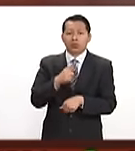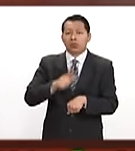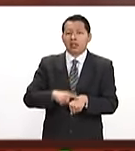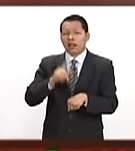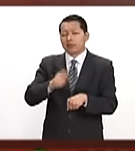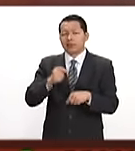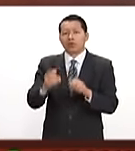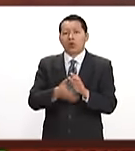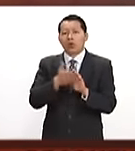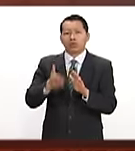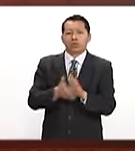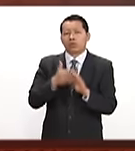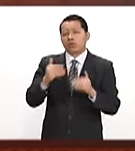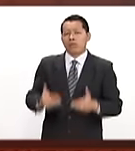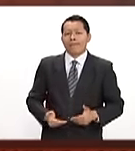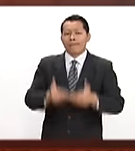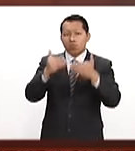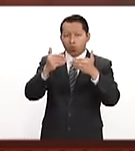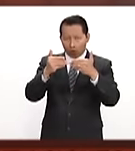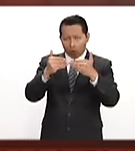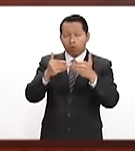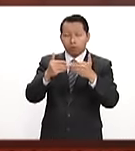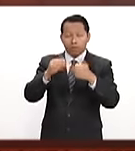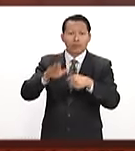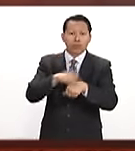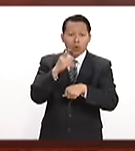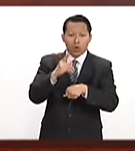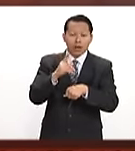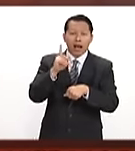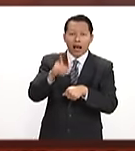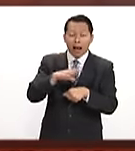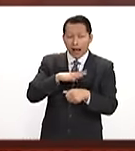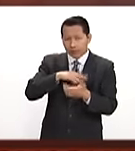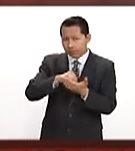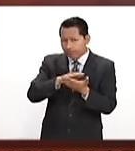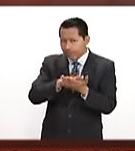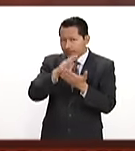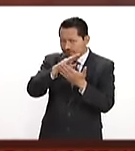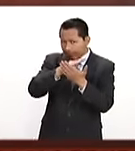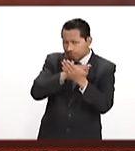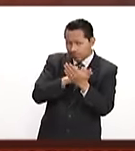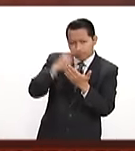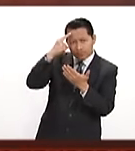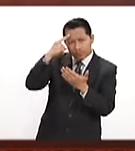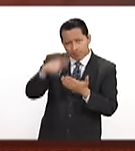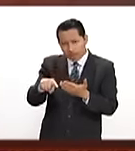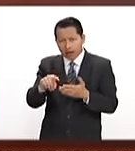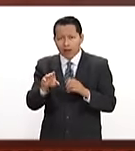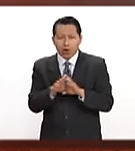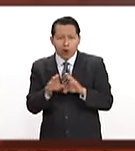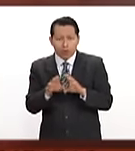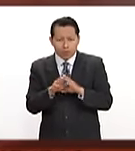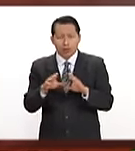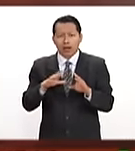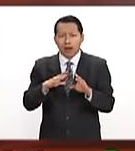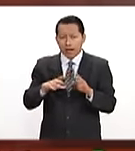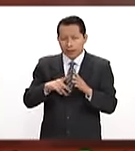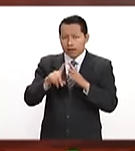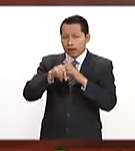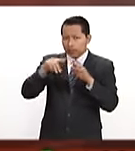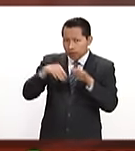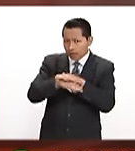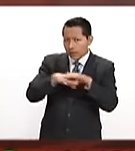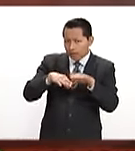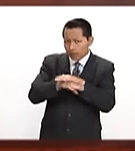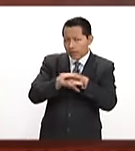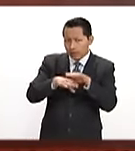construir el muro, porque también se espera que se establezcan una serie de medidas para frenar la inmigración hacia